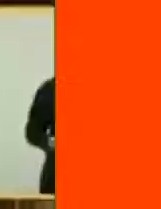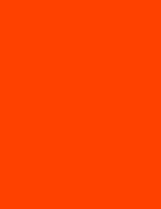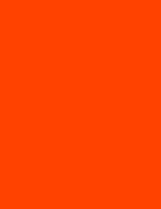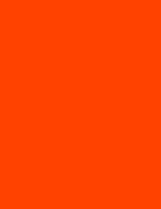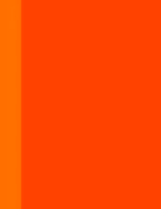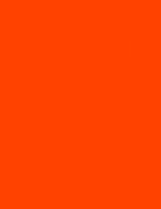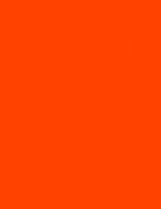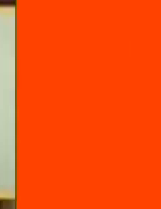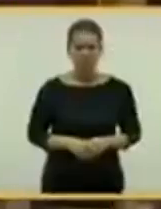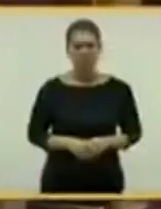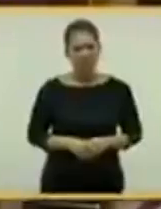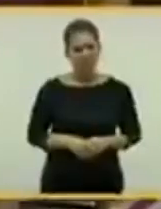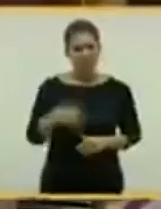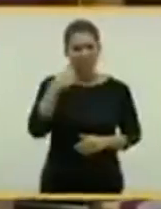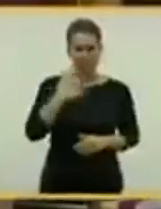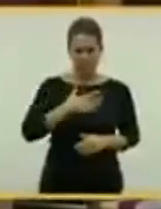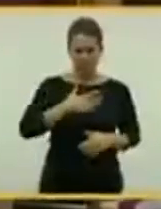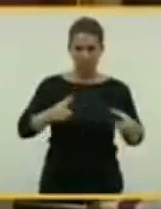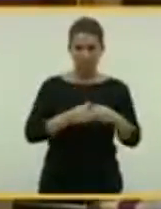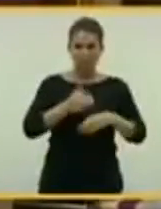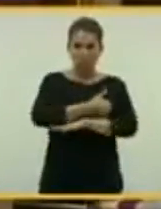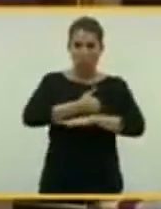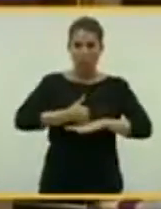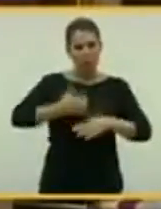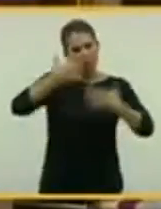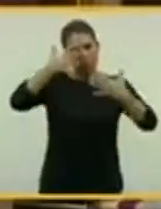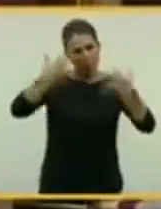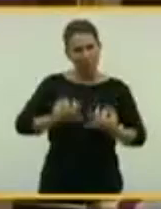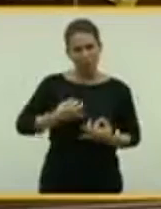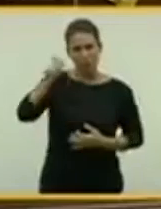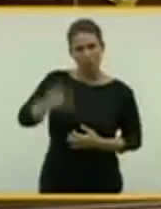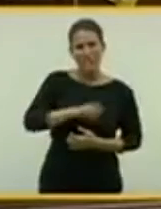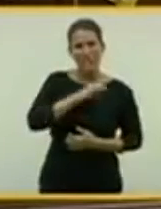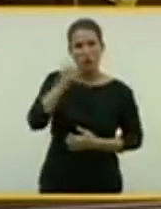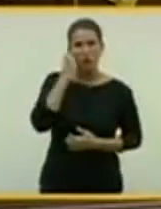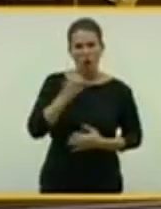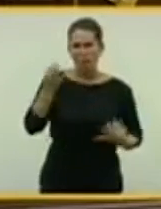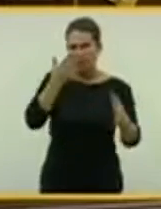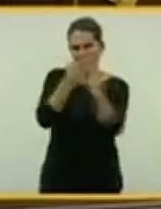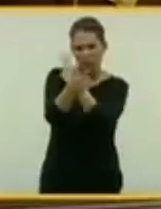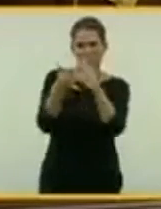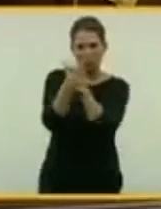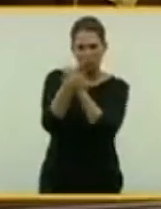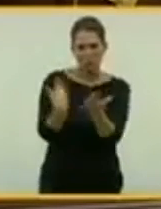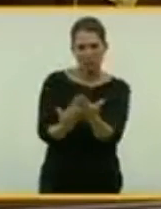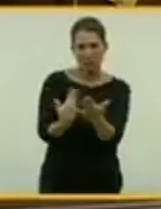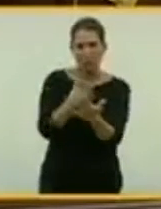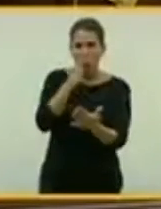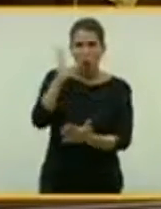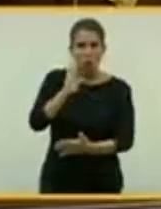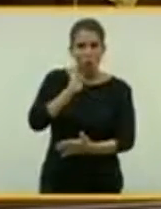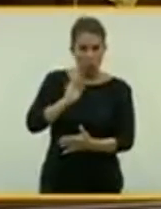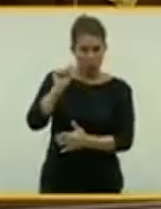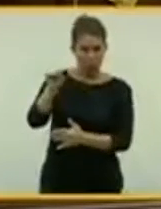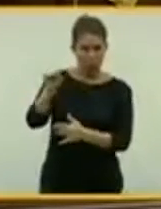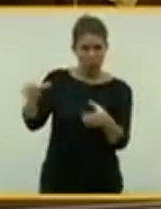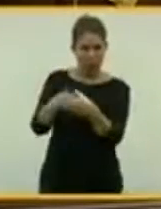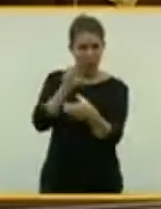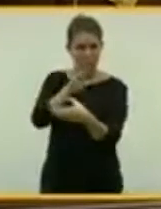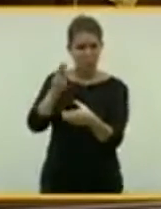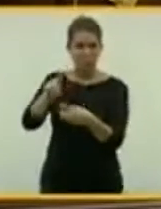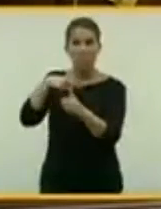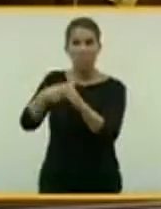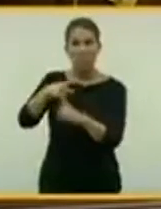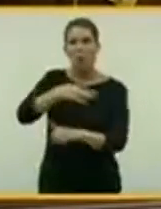Miren, desde Ciudadanos estamos convencidos que el señor Rajoy tiene que dar explicaciones por la corrupción de su partido y por la posible implicación de